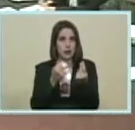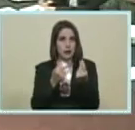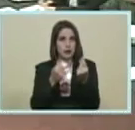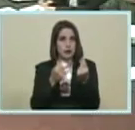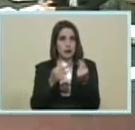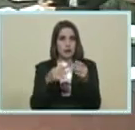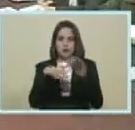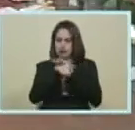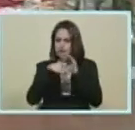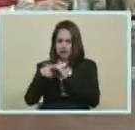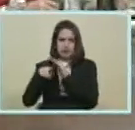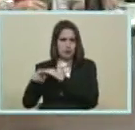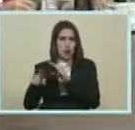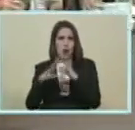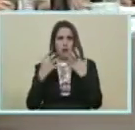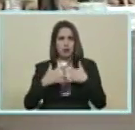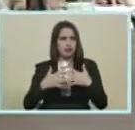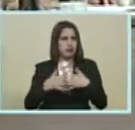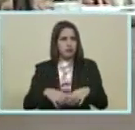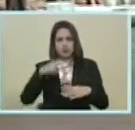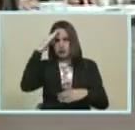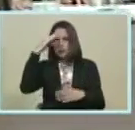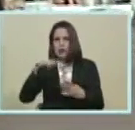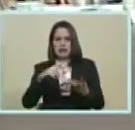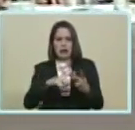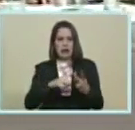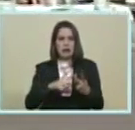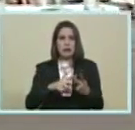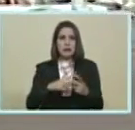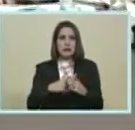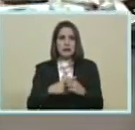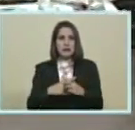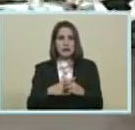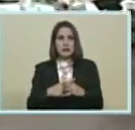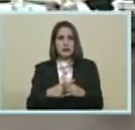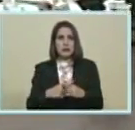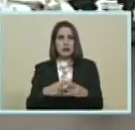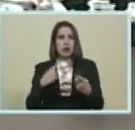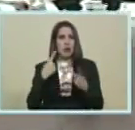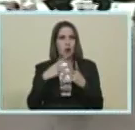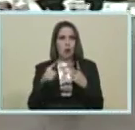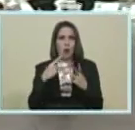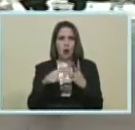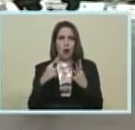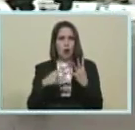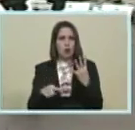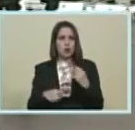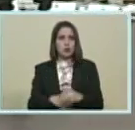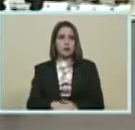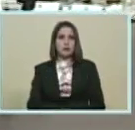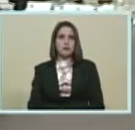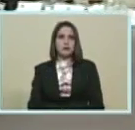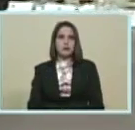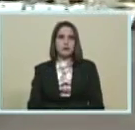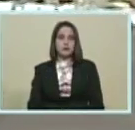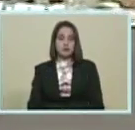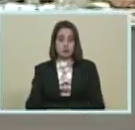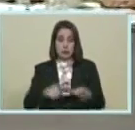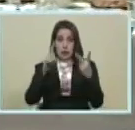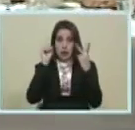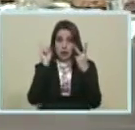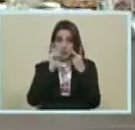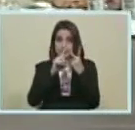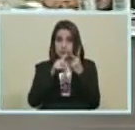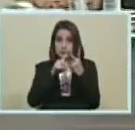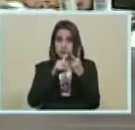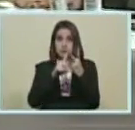órganos El ZUNDE La Fuerza Armada Nacional Bolivariana Etcétera Etcétera En segundo